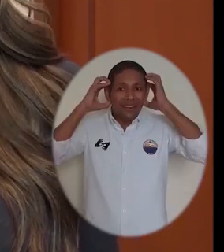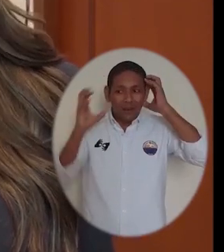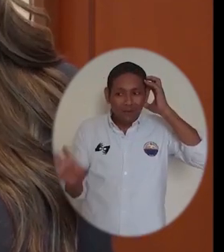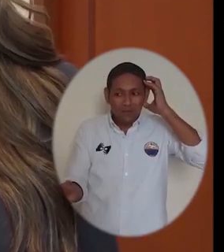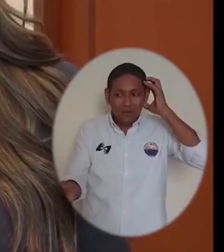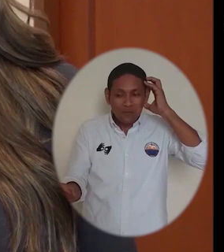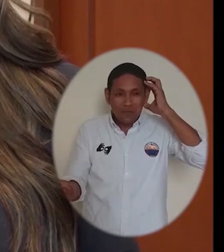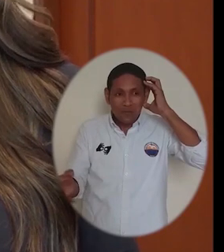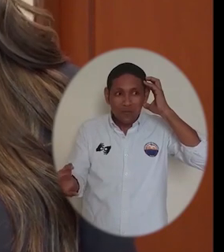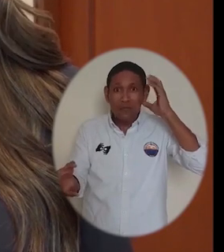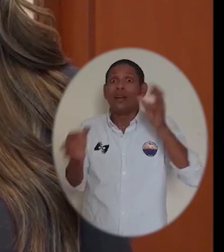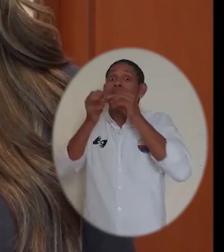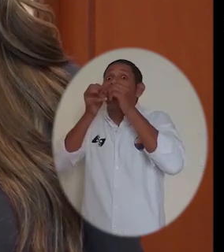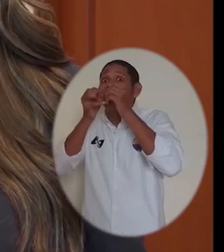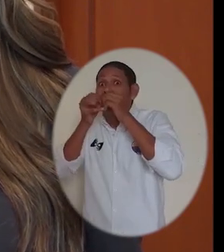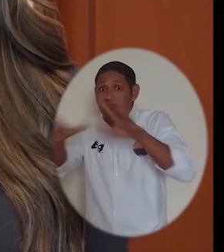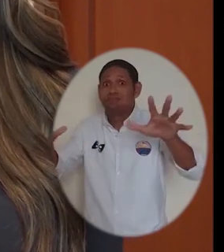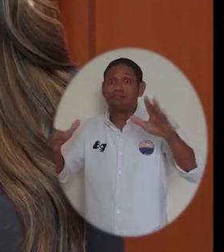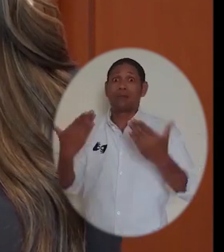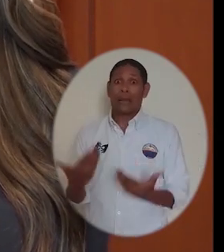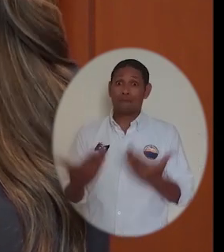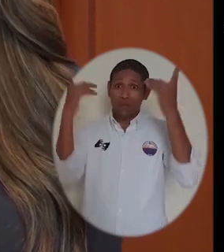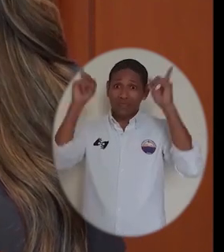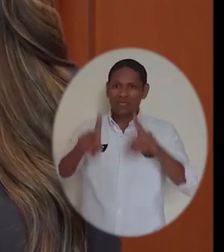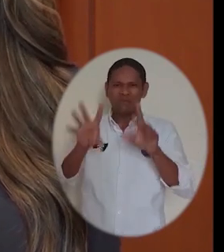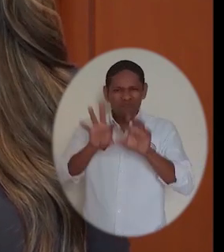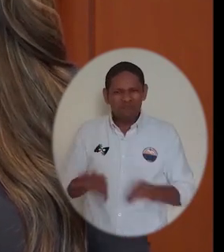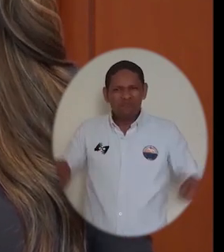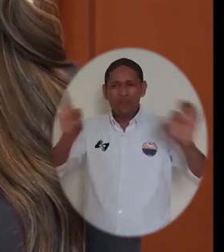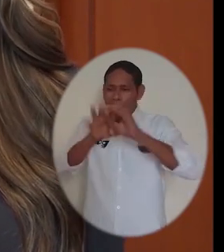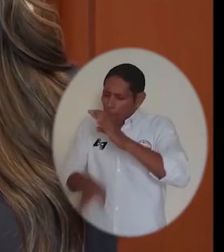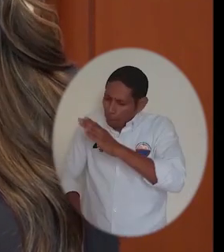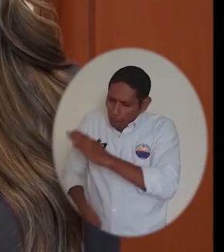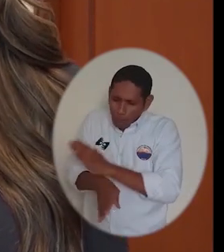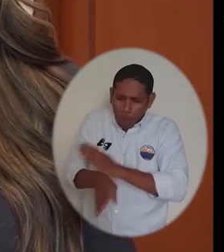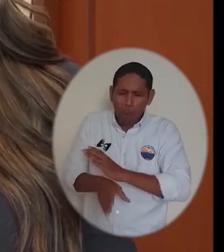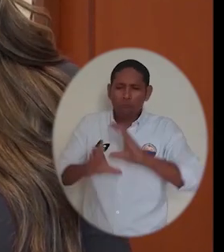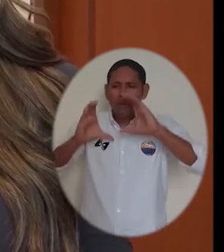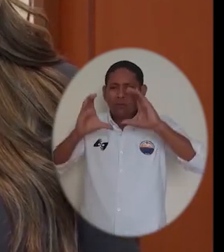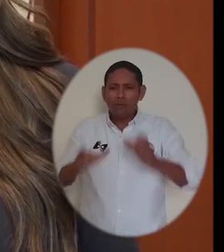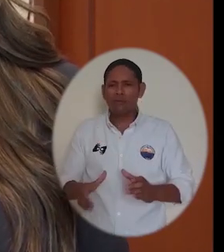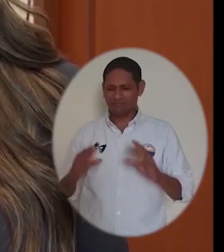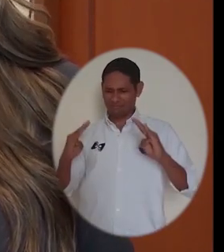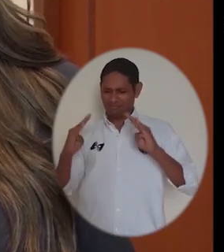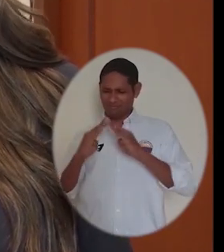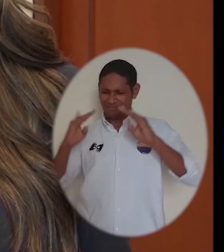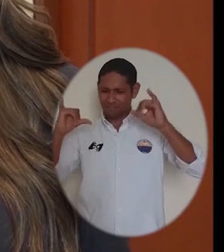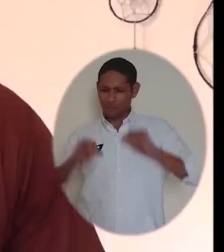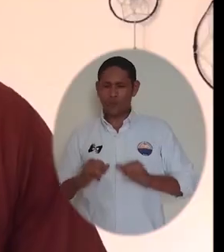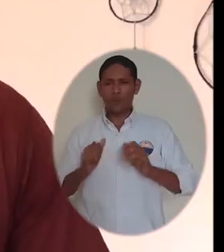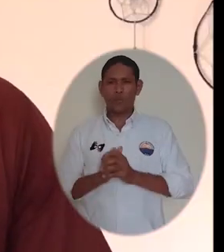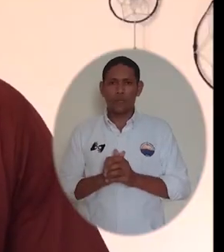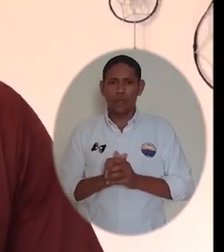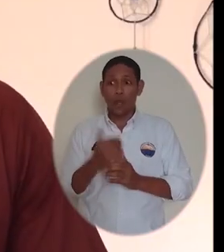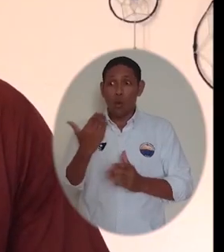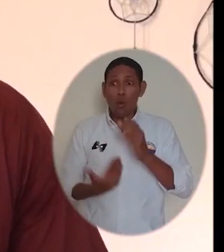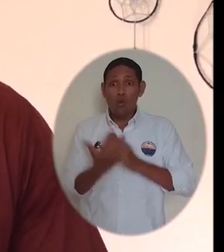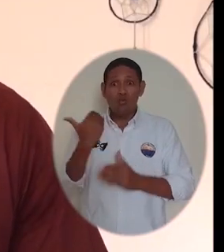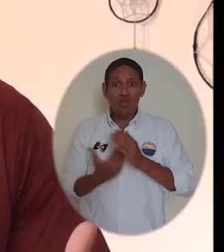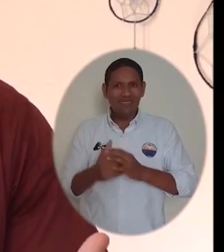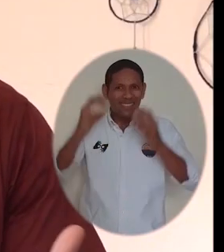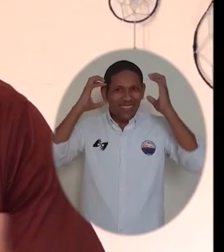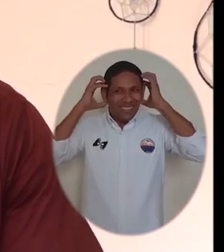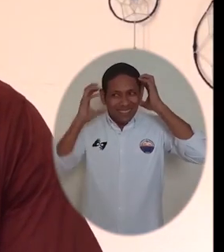Radio nuestra emisora institucional se ha convertido en una nueva alternativa para continuar clases en el hogar. Entre los